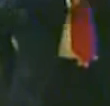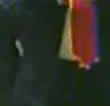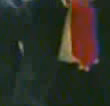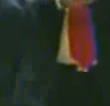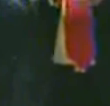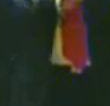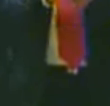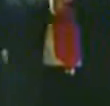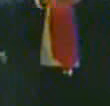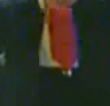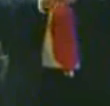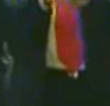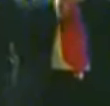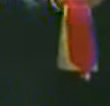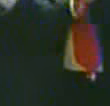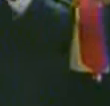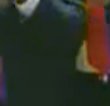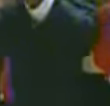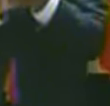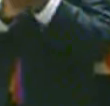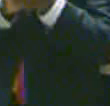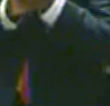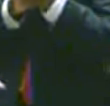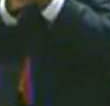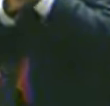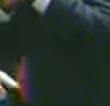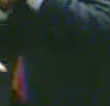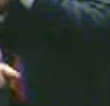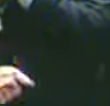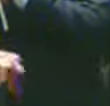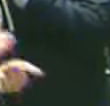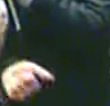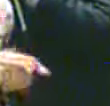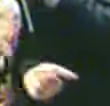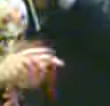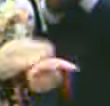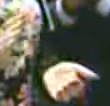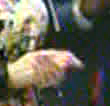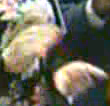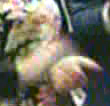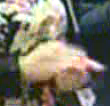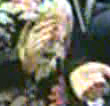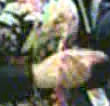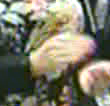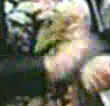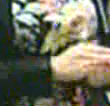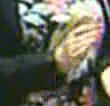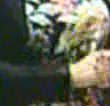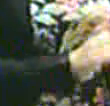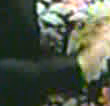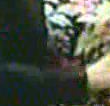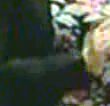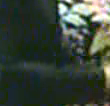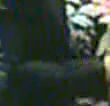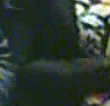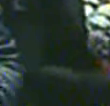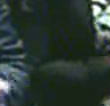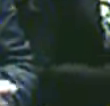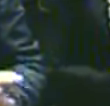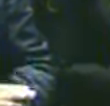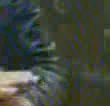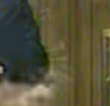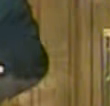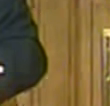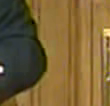Nacional Bolivariana. Hay que preservar esta república. Para preservar los sueños de independencia,